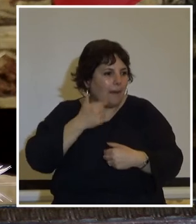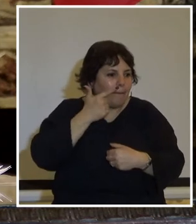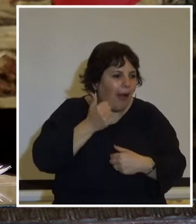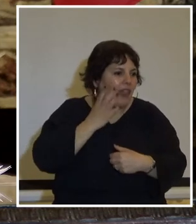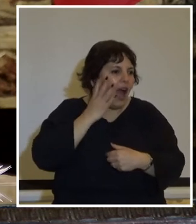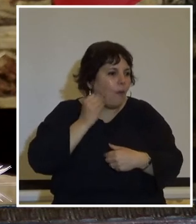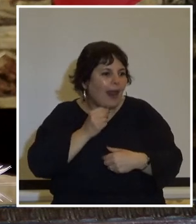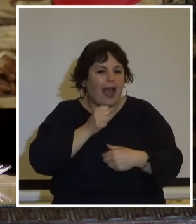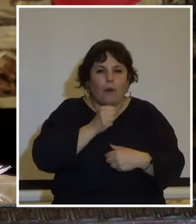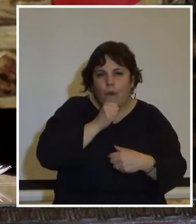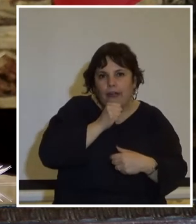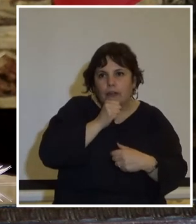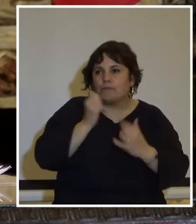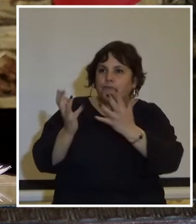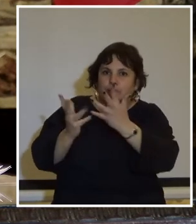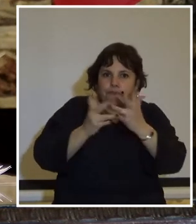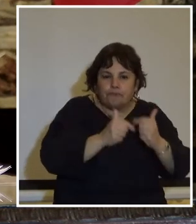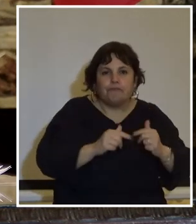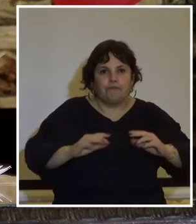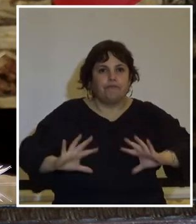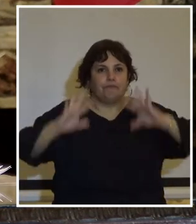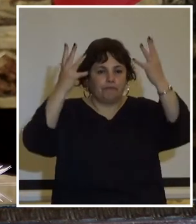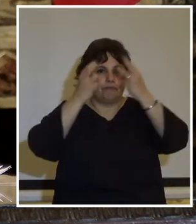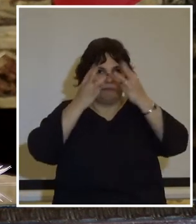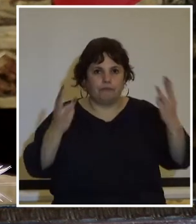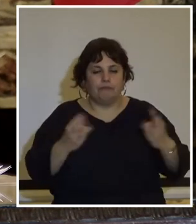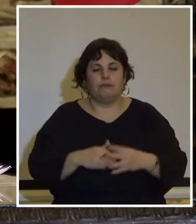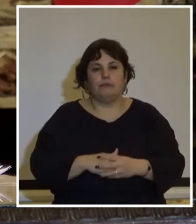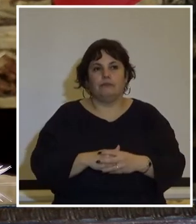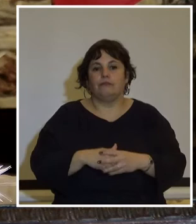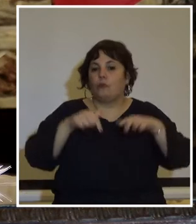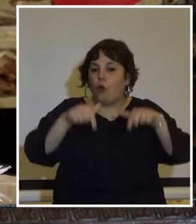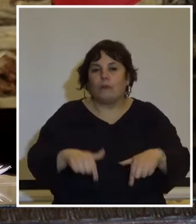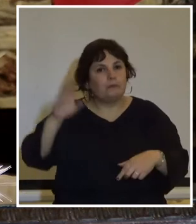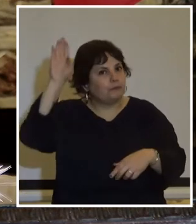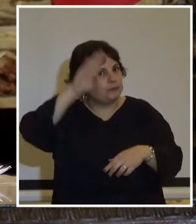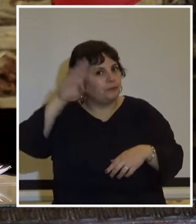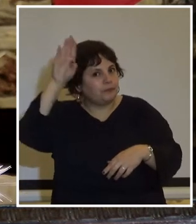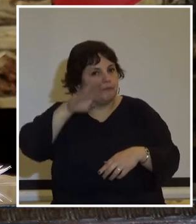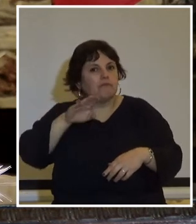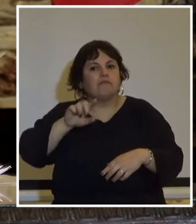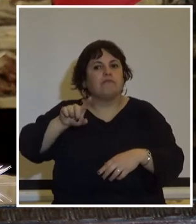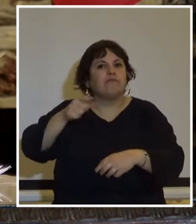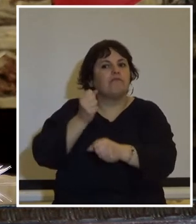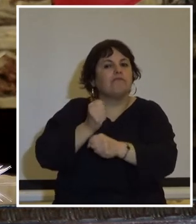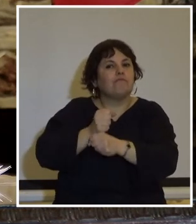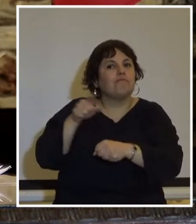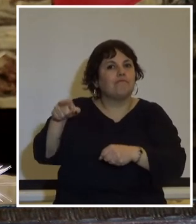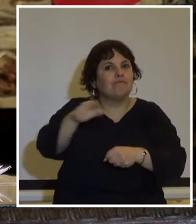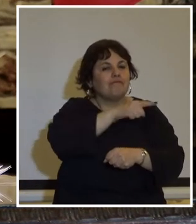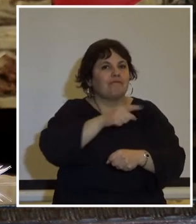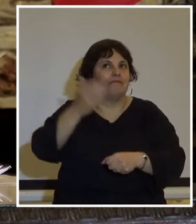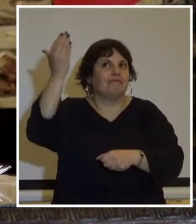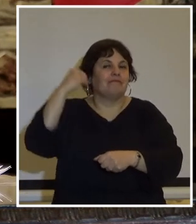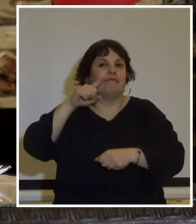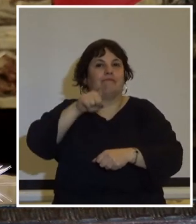abuelas y abuelos organizaban la huelga general hoy rendimos homenaje a las trabajadoras y trabajadores de la década